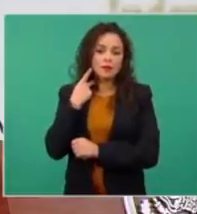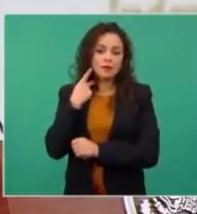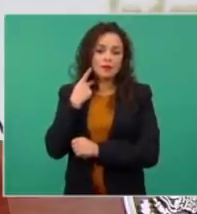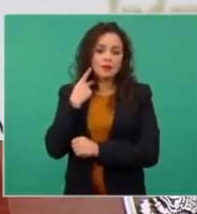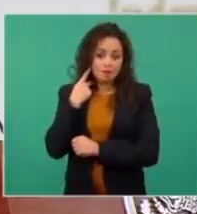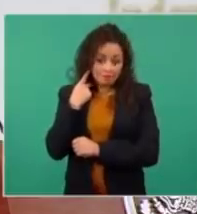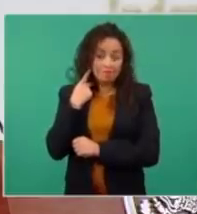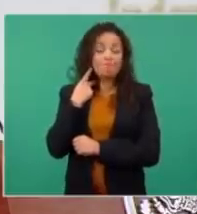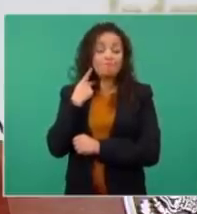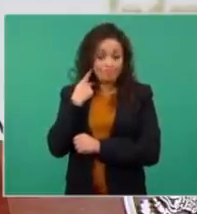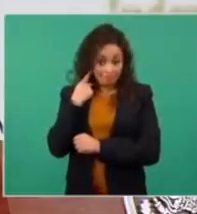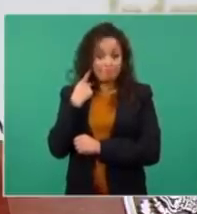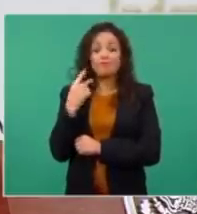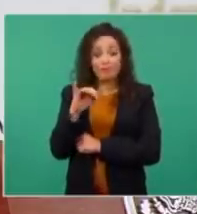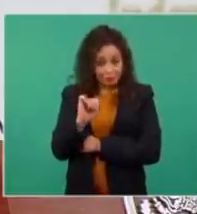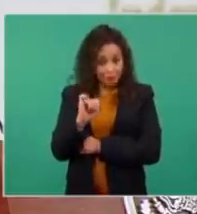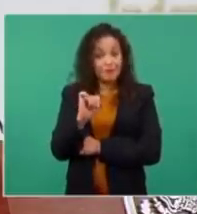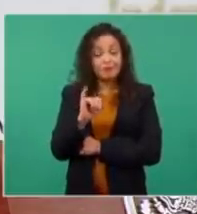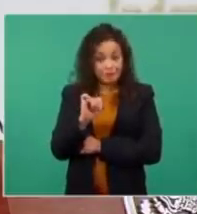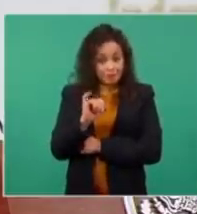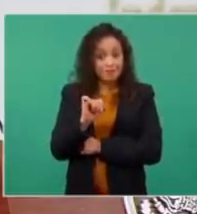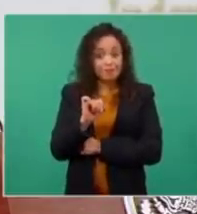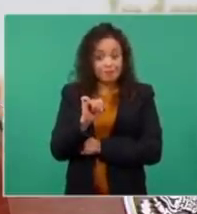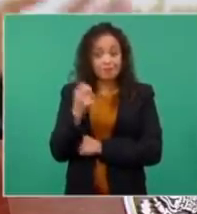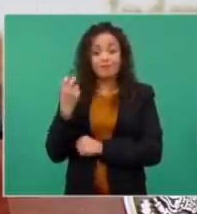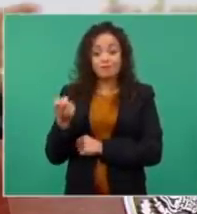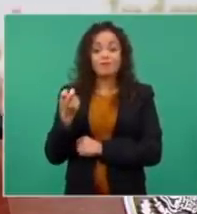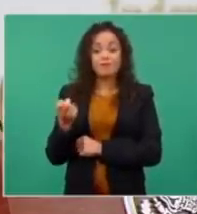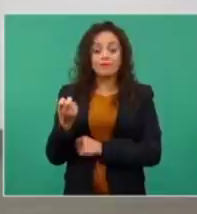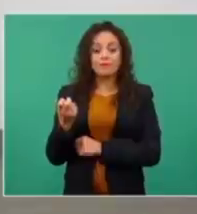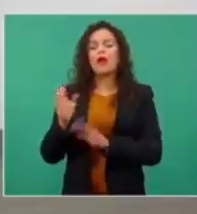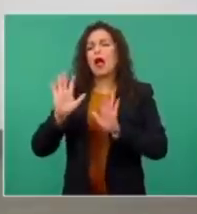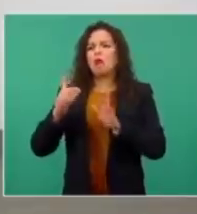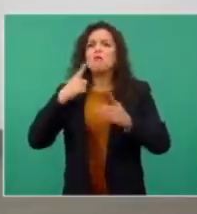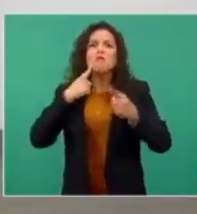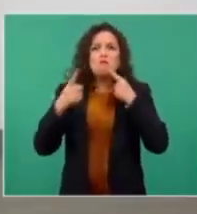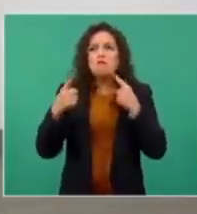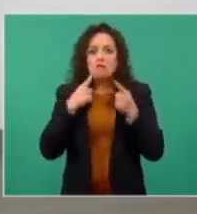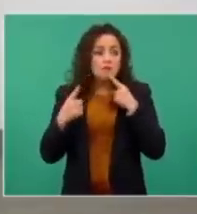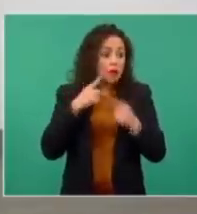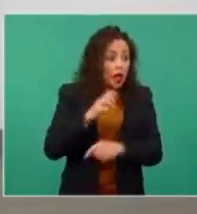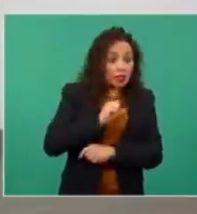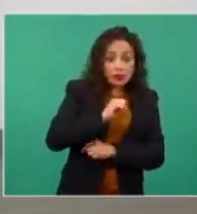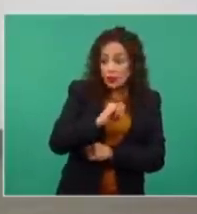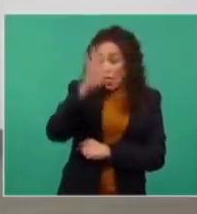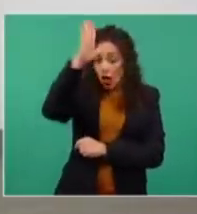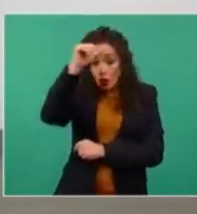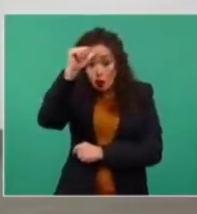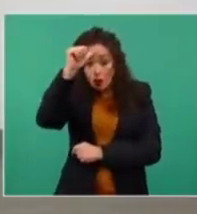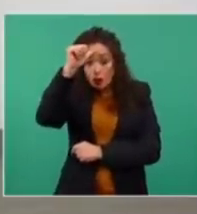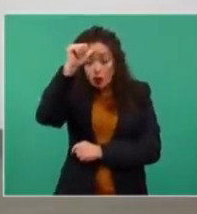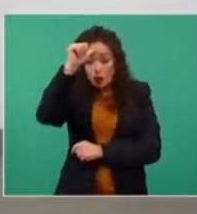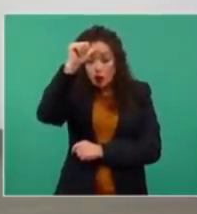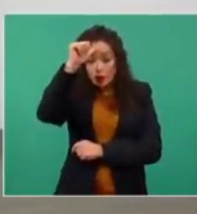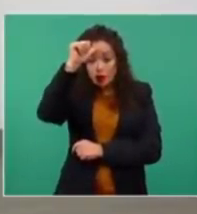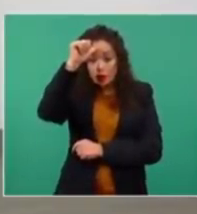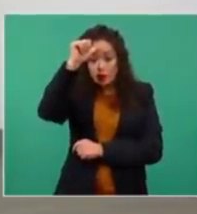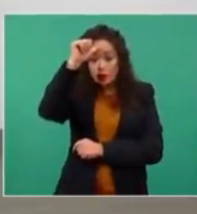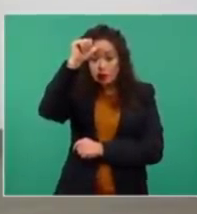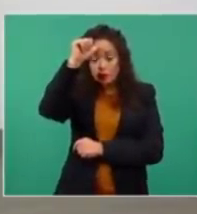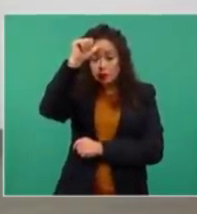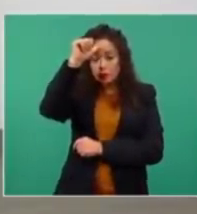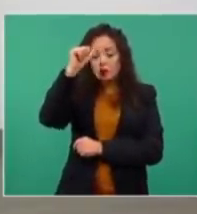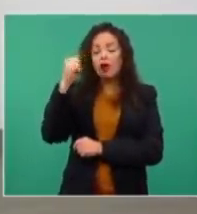Sí, así fue. Y se llega a un acuerdo y cada partido